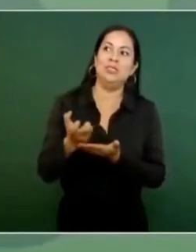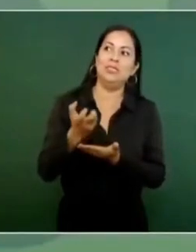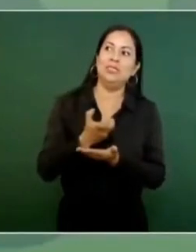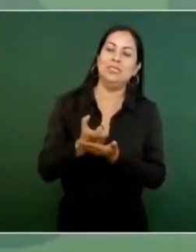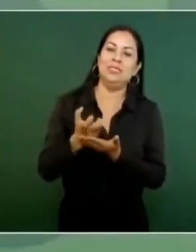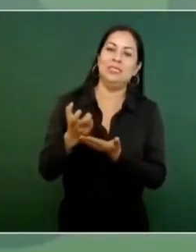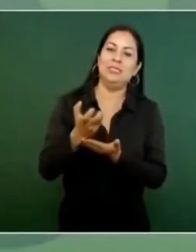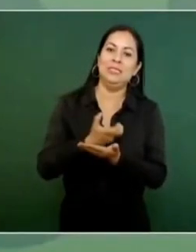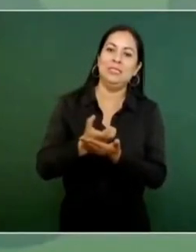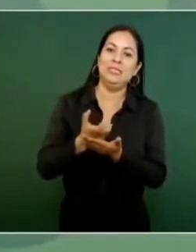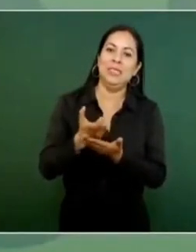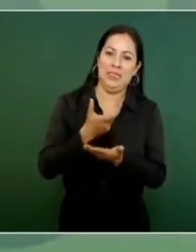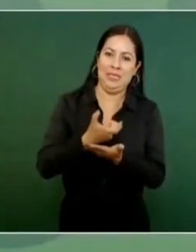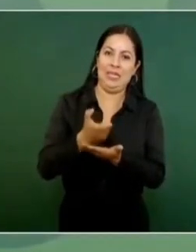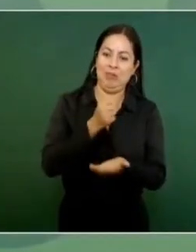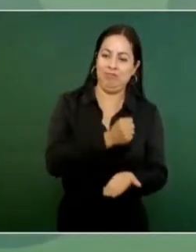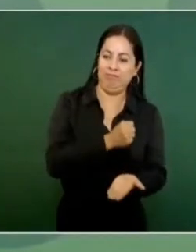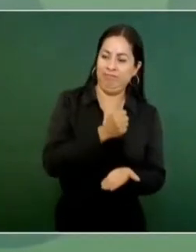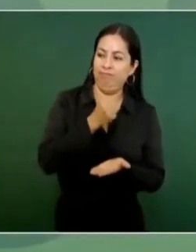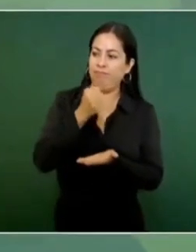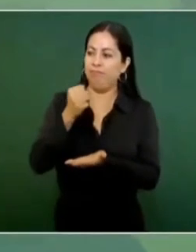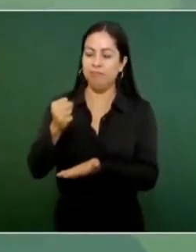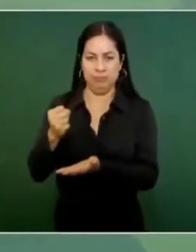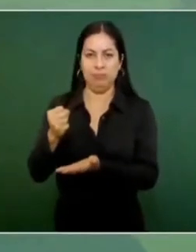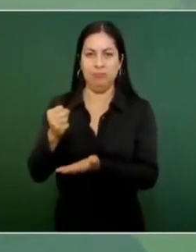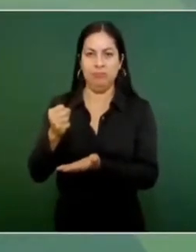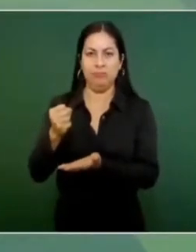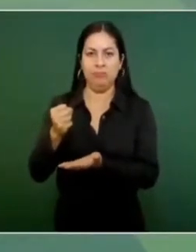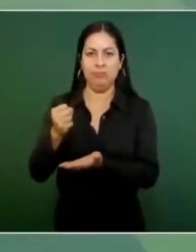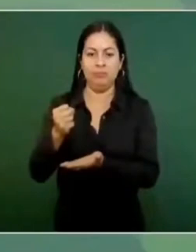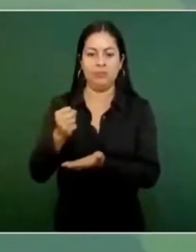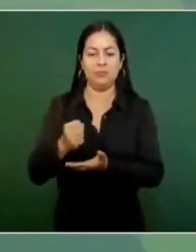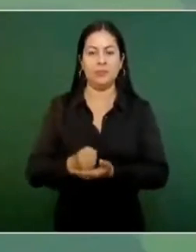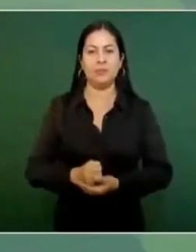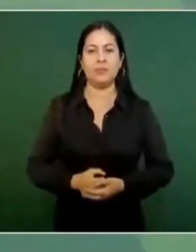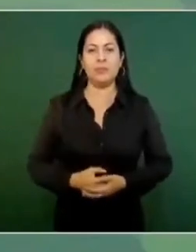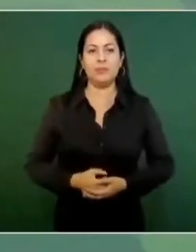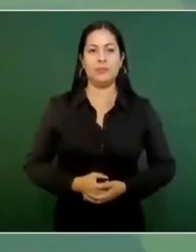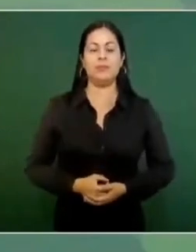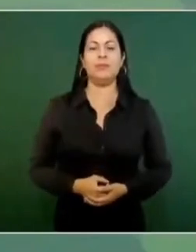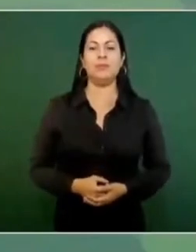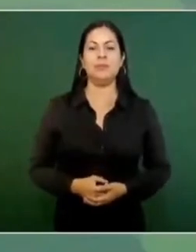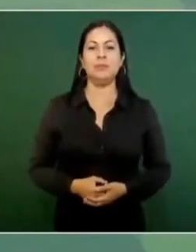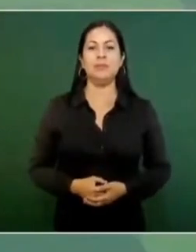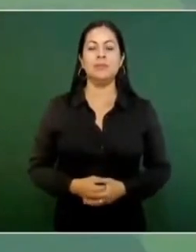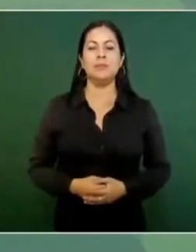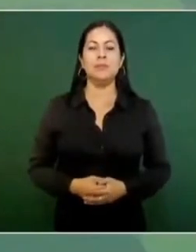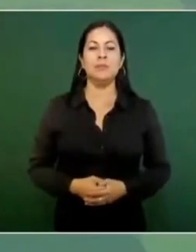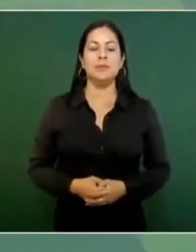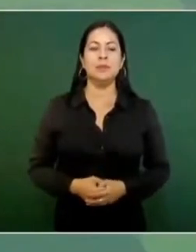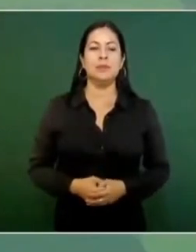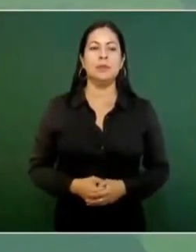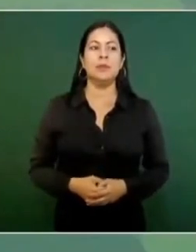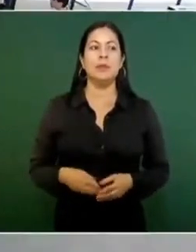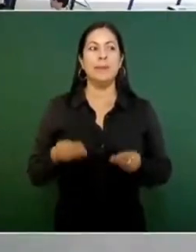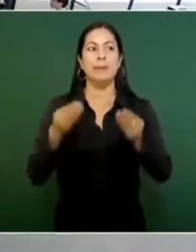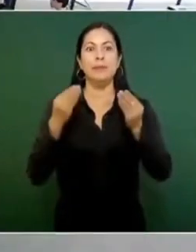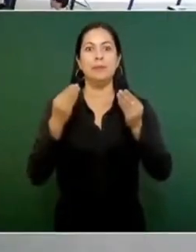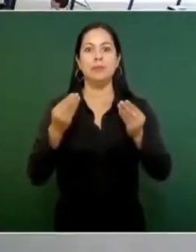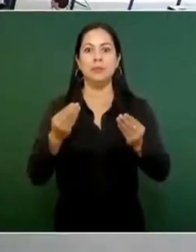y muchos